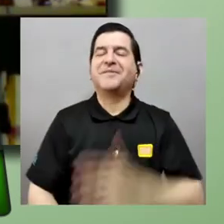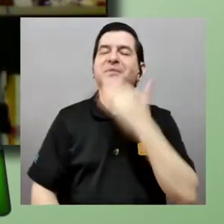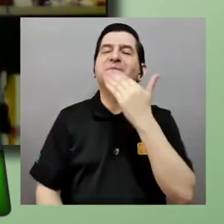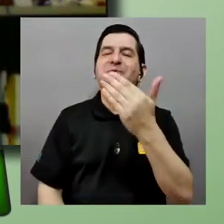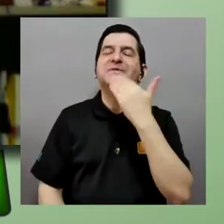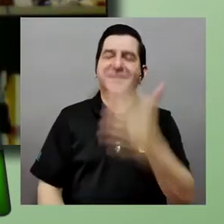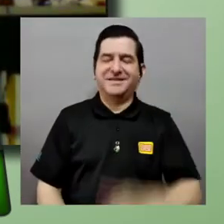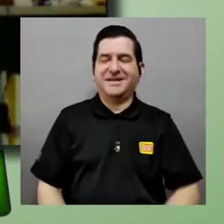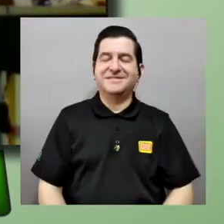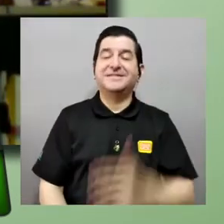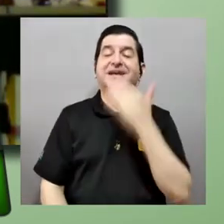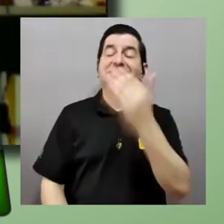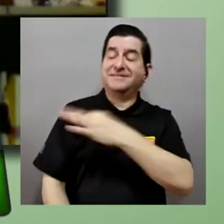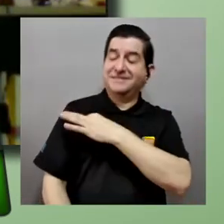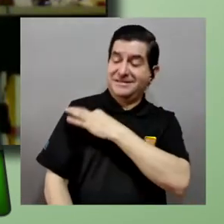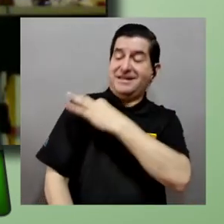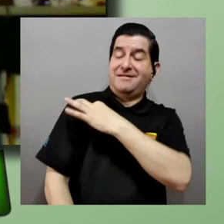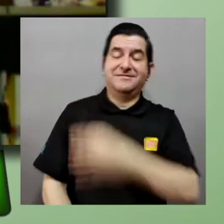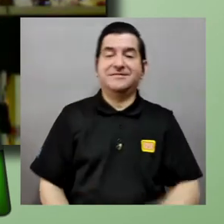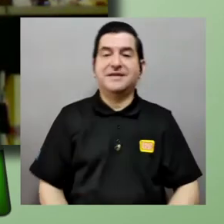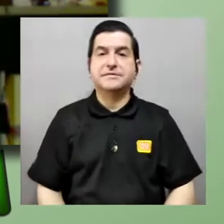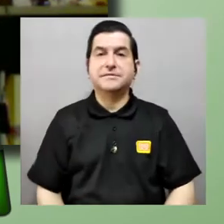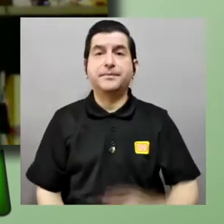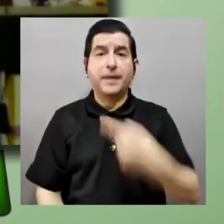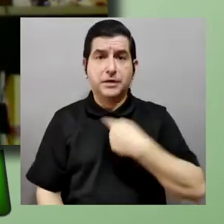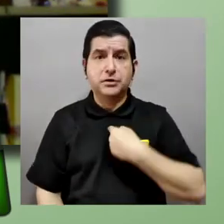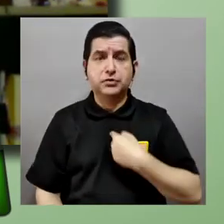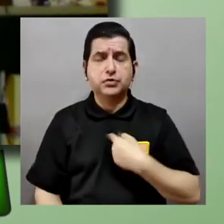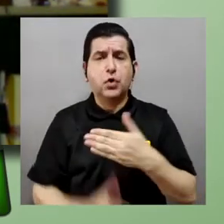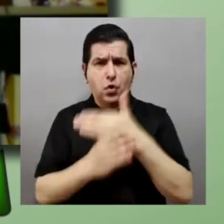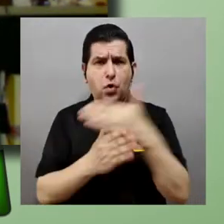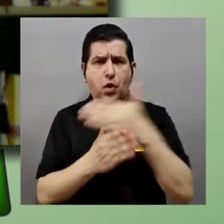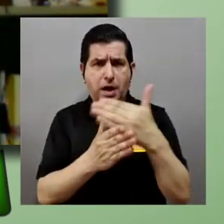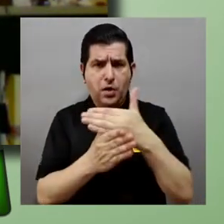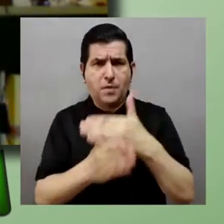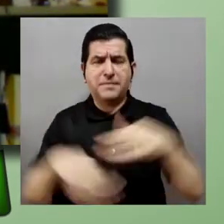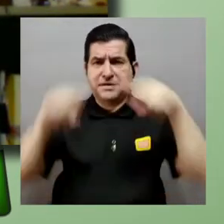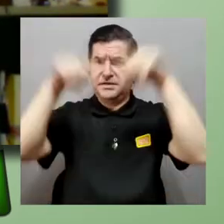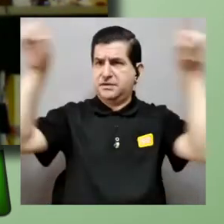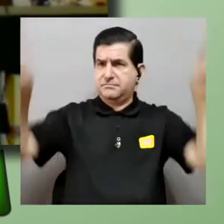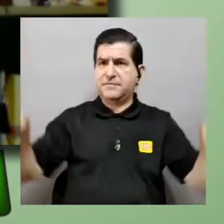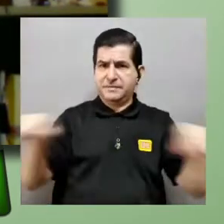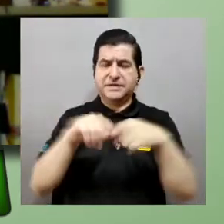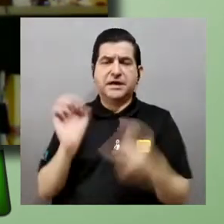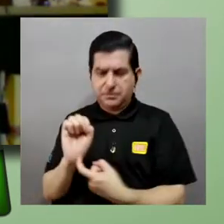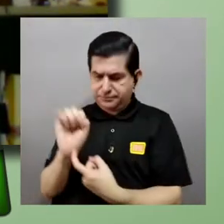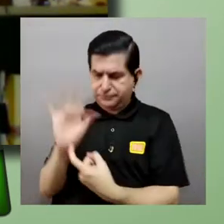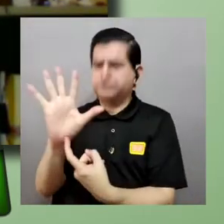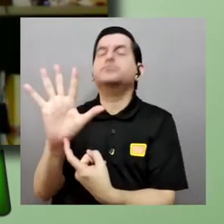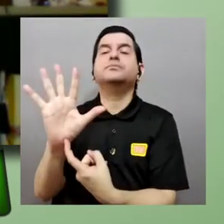muchísimas gracias bueno muchas gracias por la invitación voy a compartir un segundito pantalla